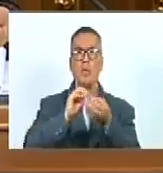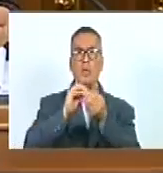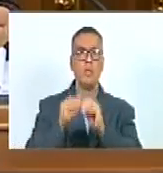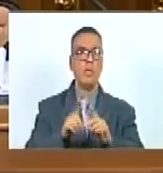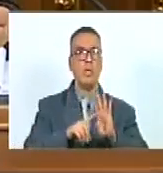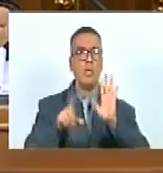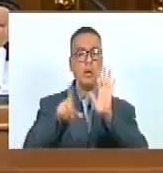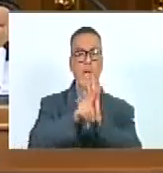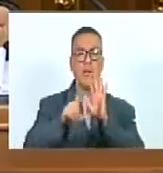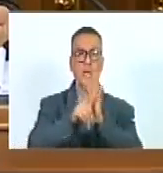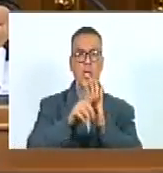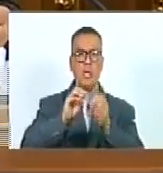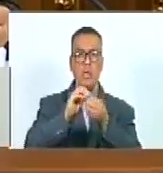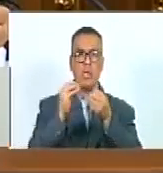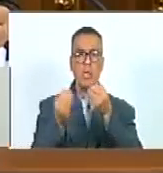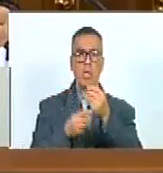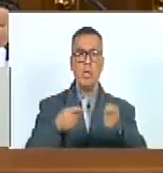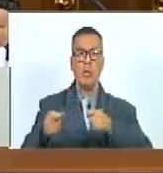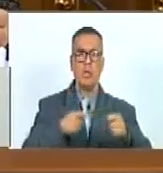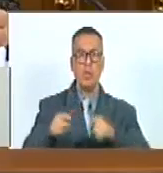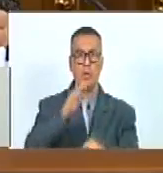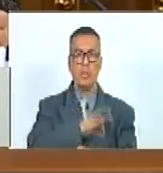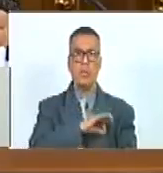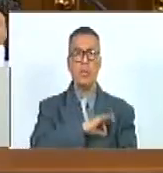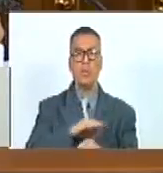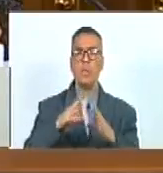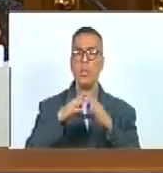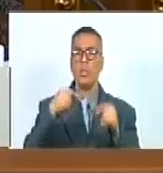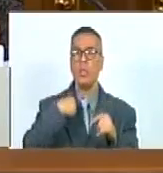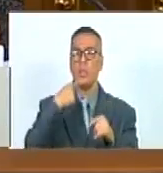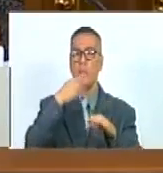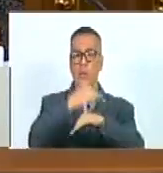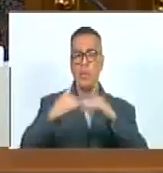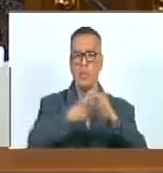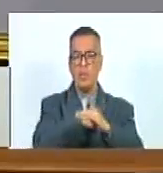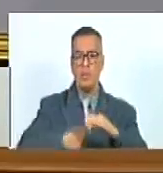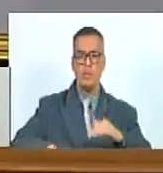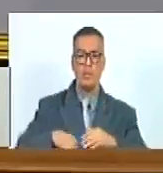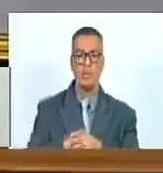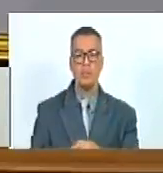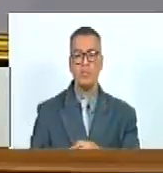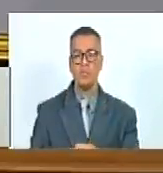de la ley orgánica de contraloría social esto se llama vicepresidente